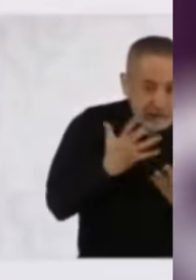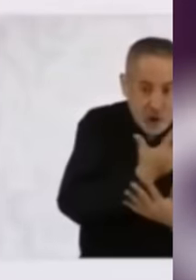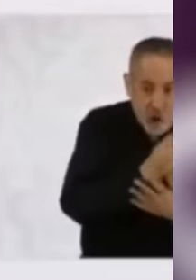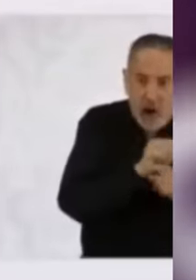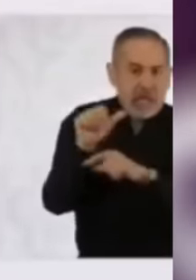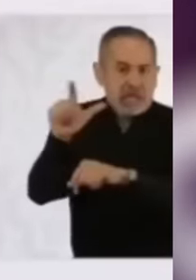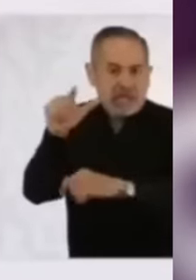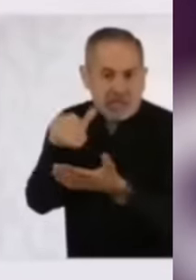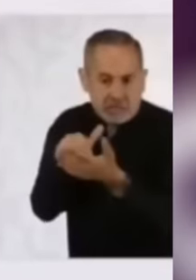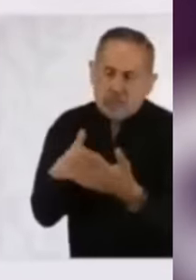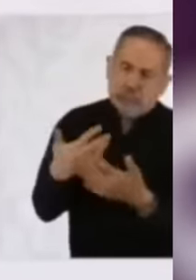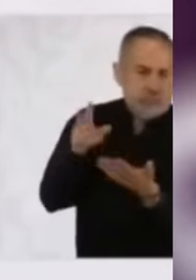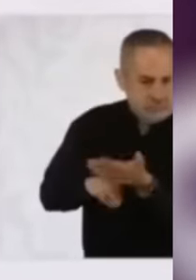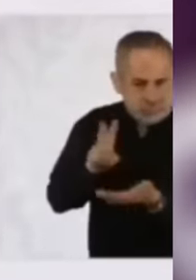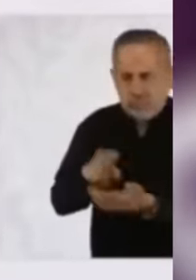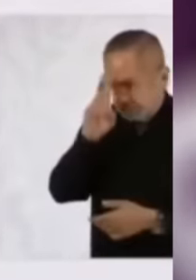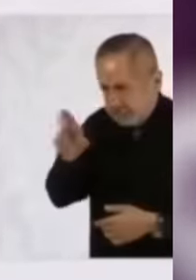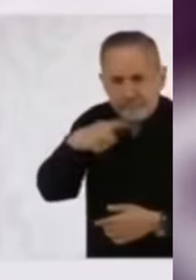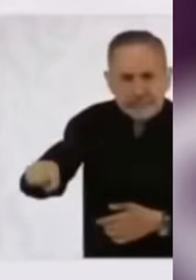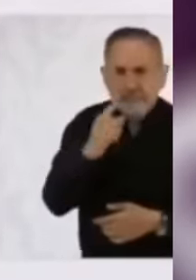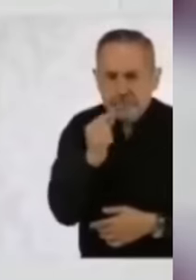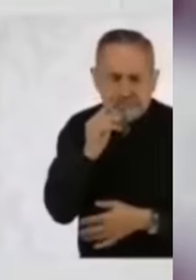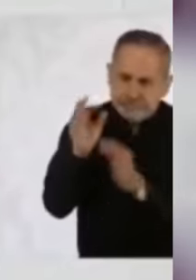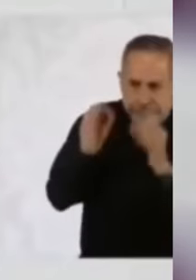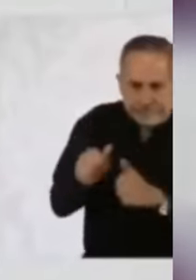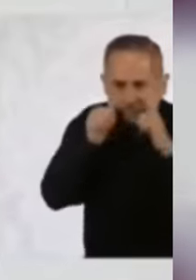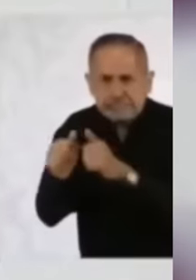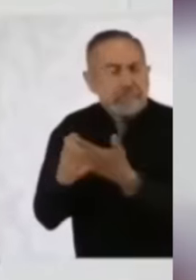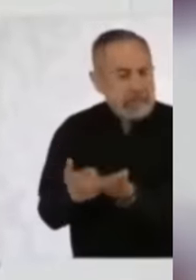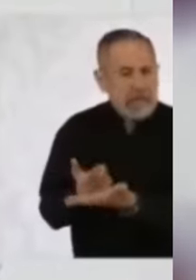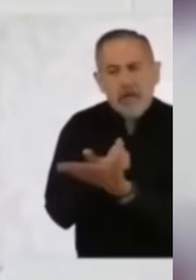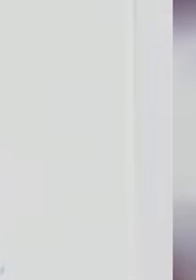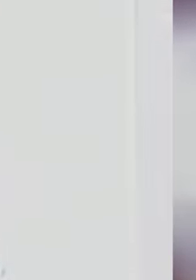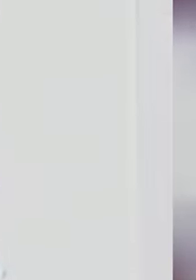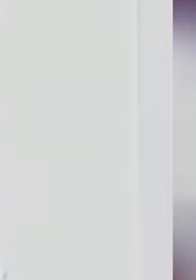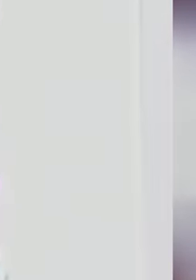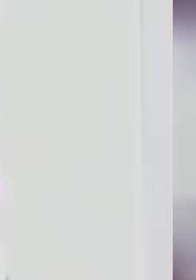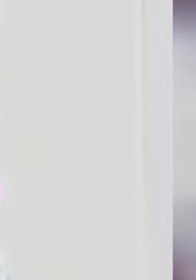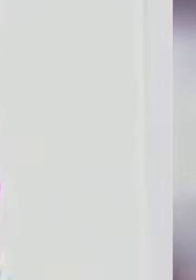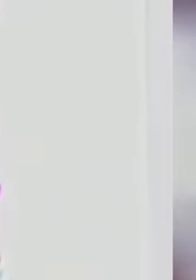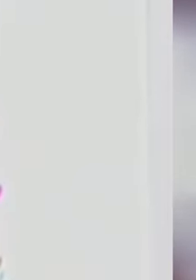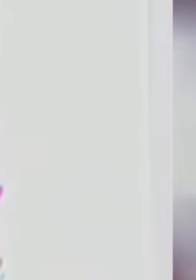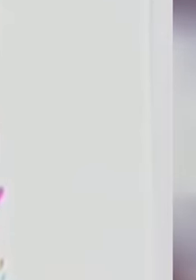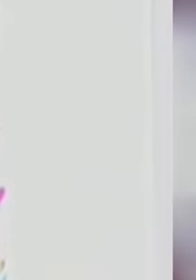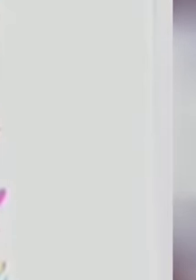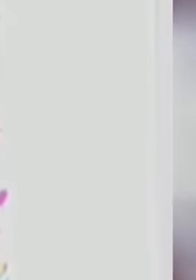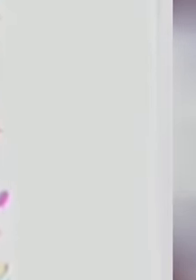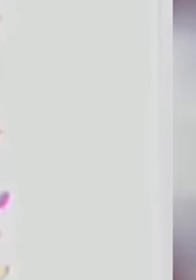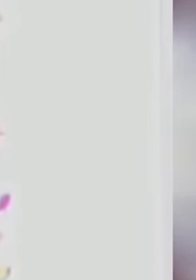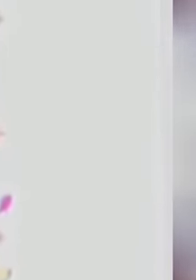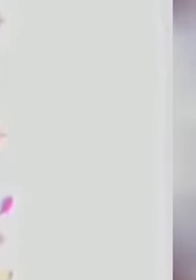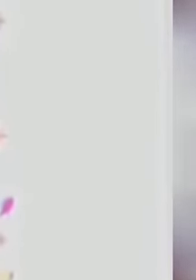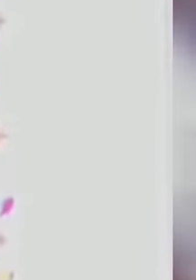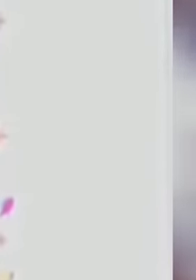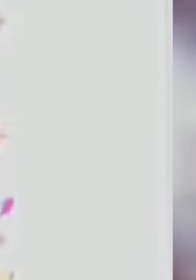destacar los logros de su administración. En su respuesta, Sheinbaum no solo defendió las estrategias que México ha